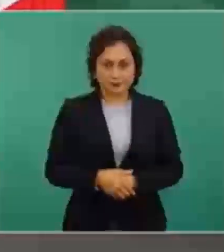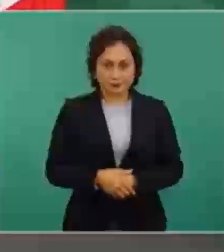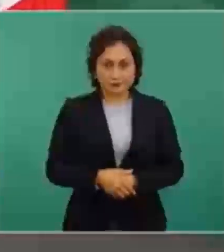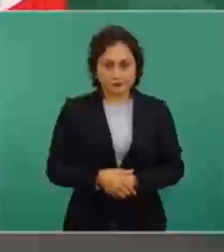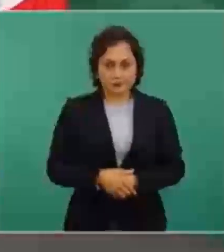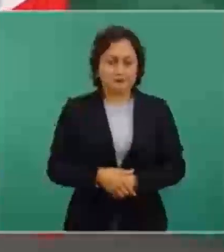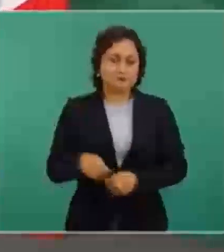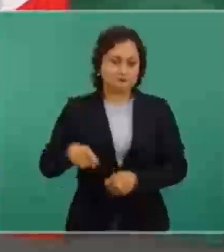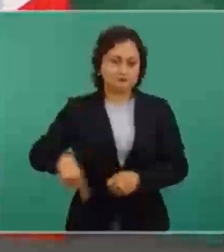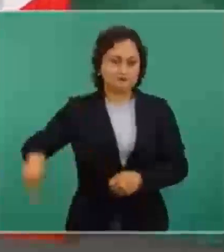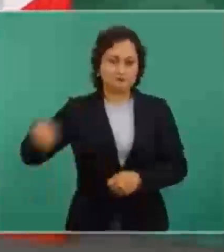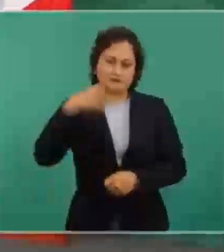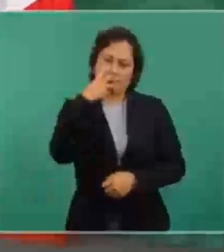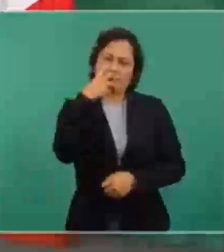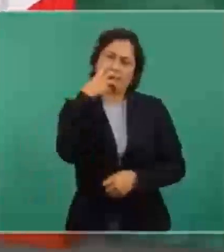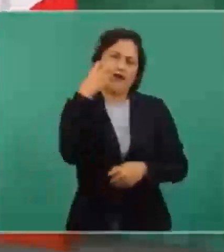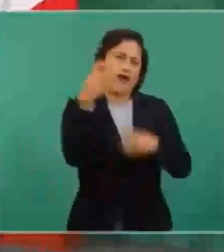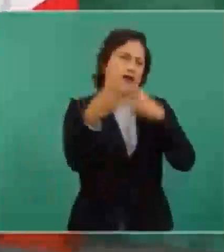gritarían más.